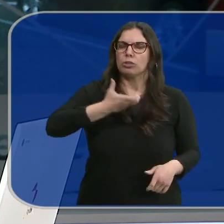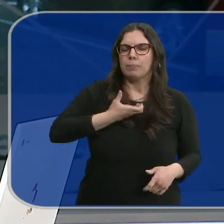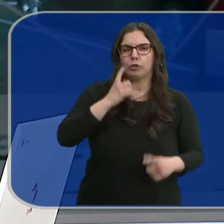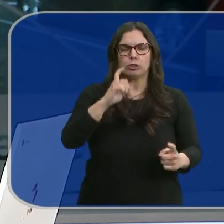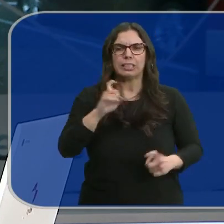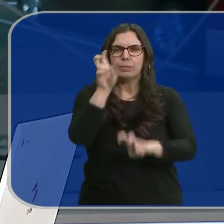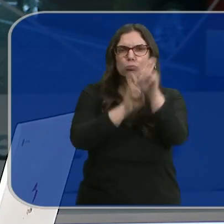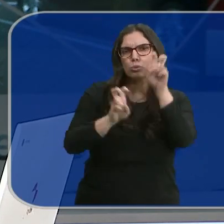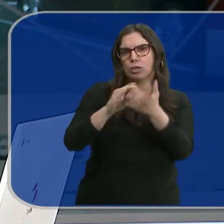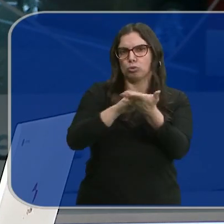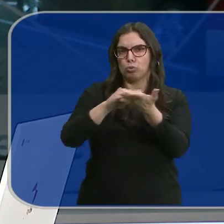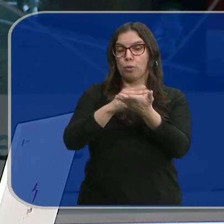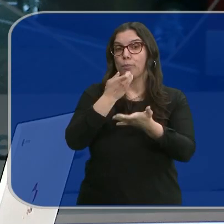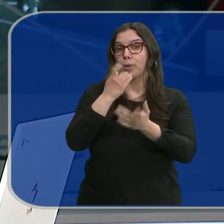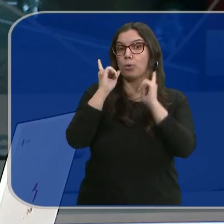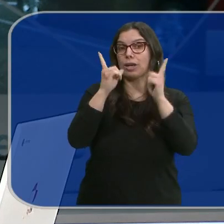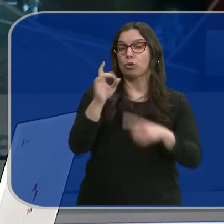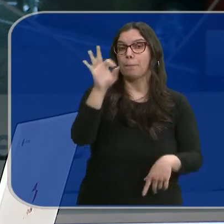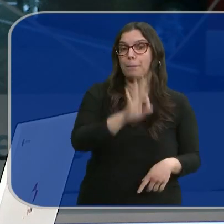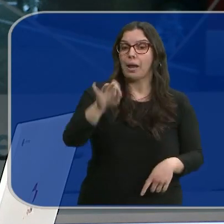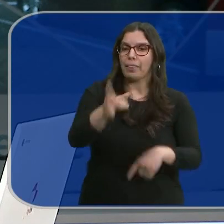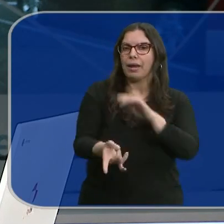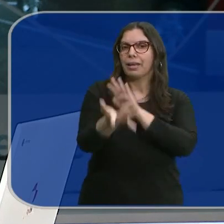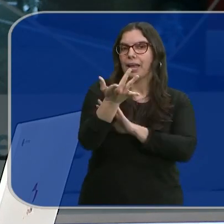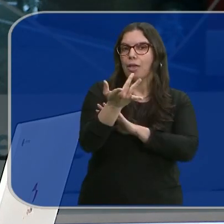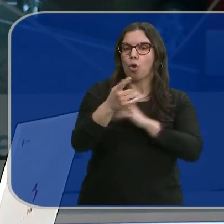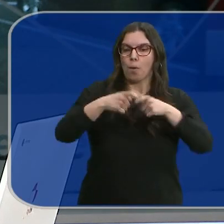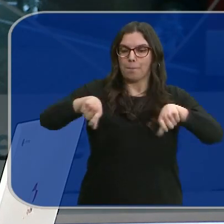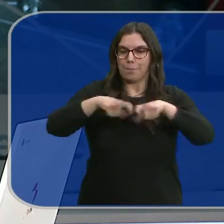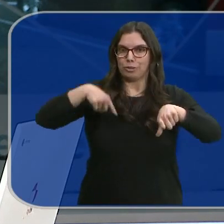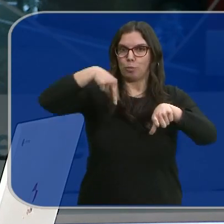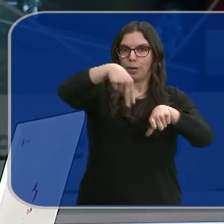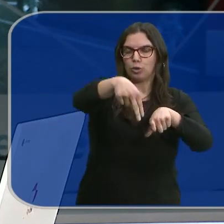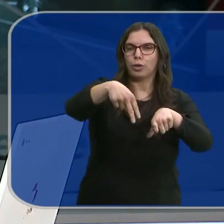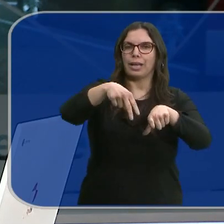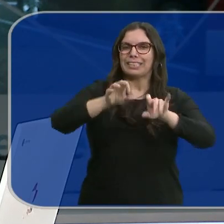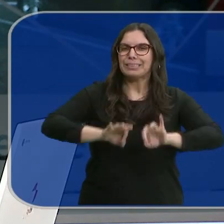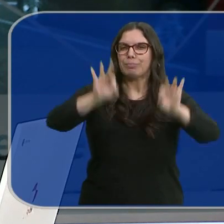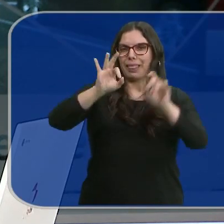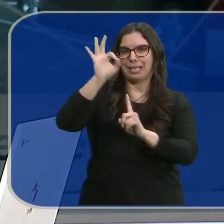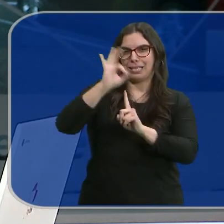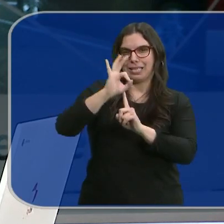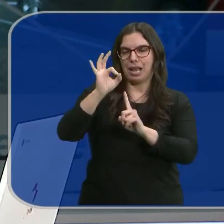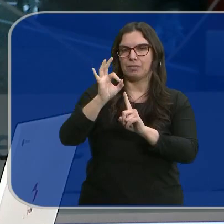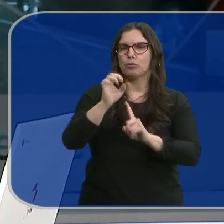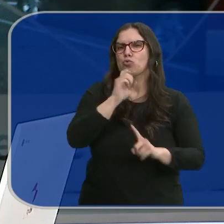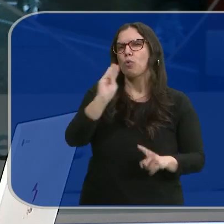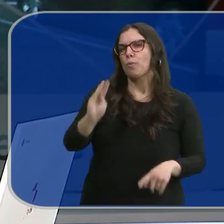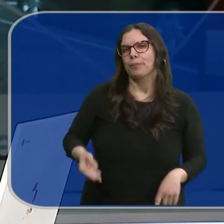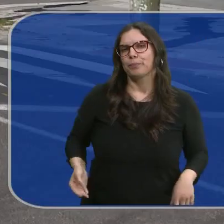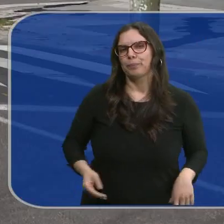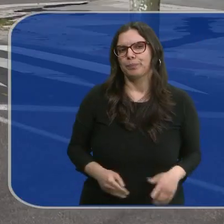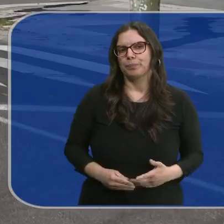se afanan en buscar soluciones. Es el caso de Palencia, que ha puesto en marcha unos pasos de peatones con una señalización especial. Marta Caña.